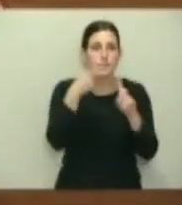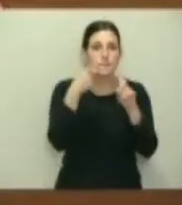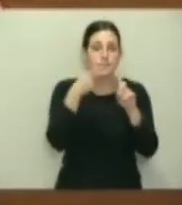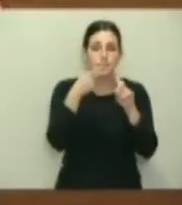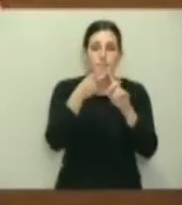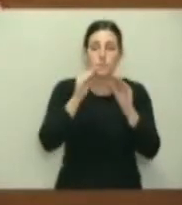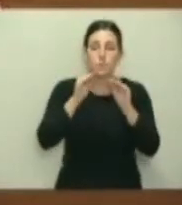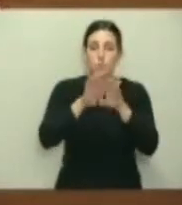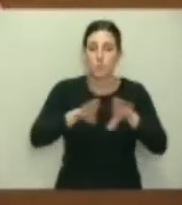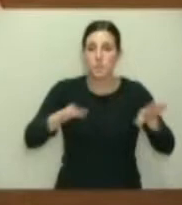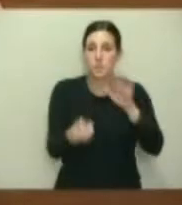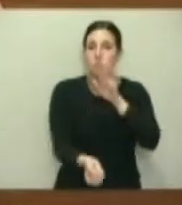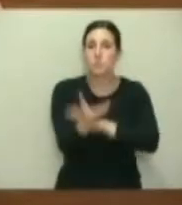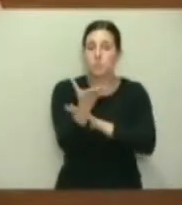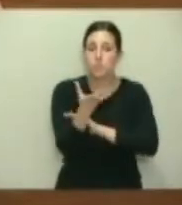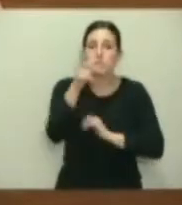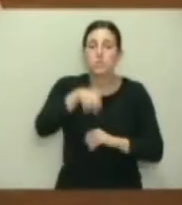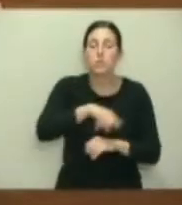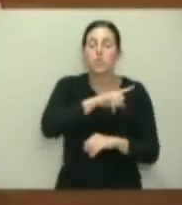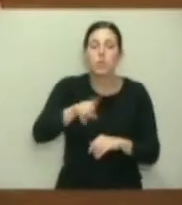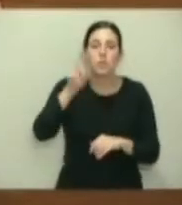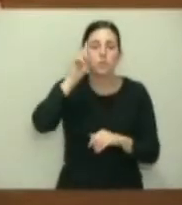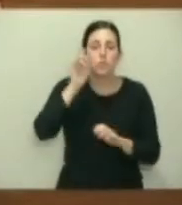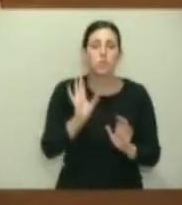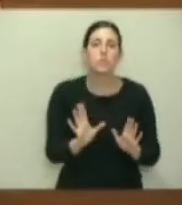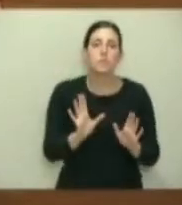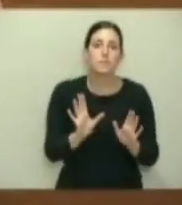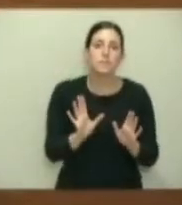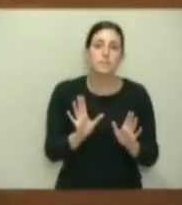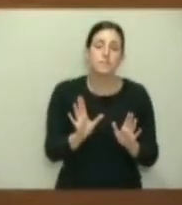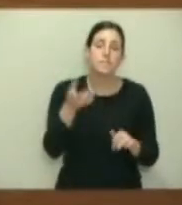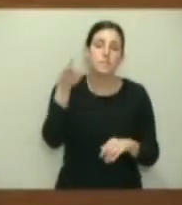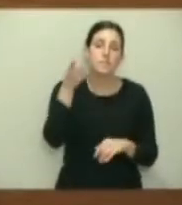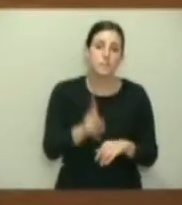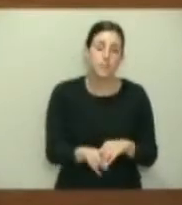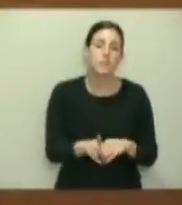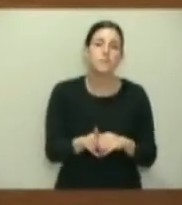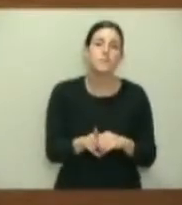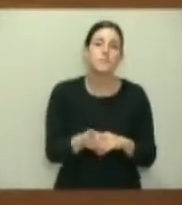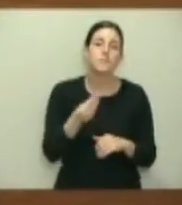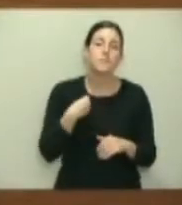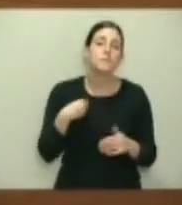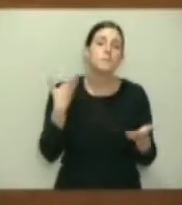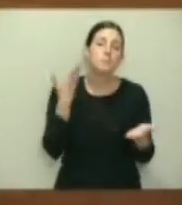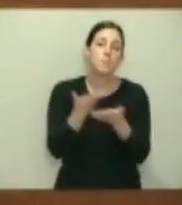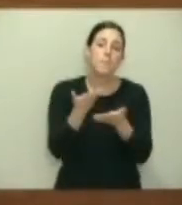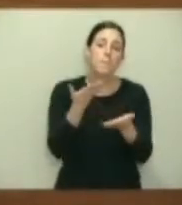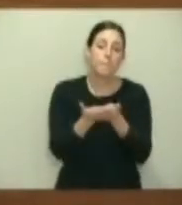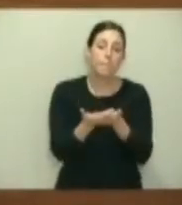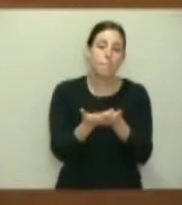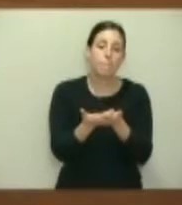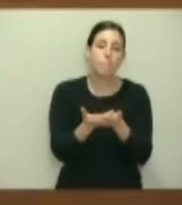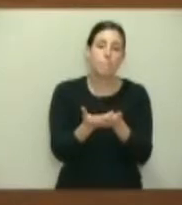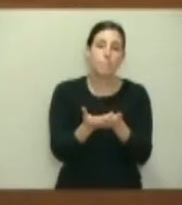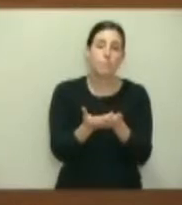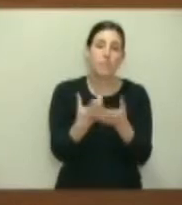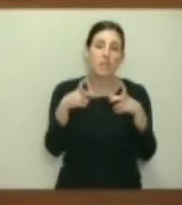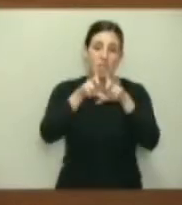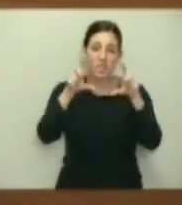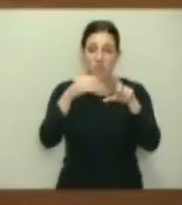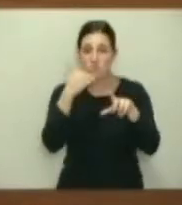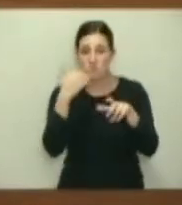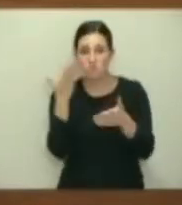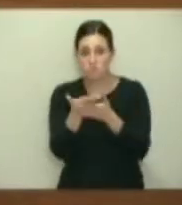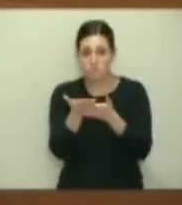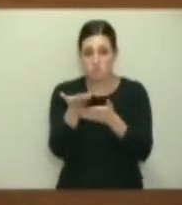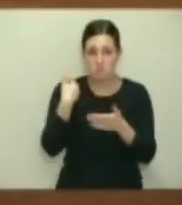mesa de la alimentación que incluso se ha solicitado por alguna entidad y que no sé si están en